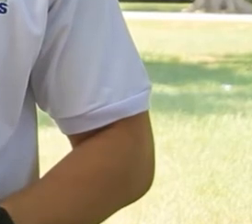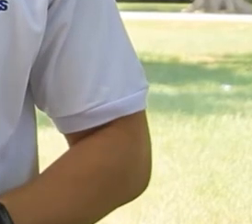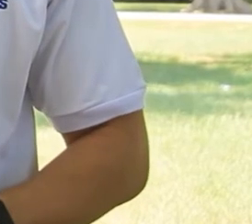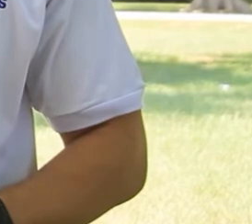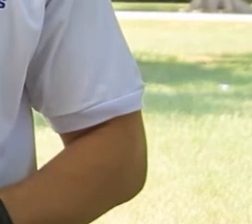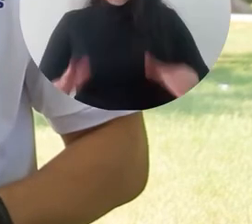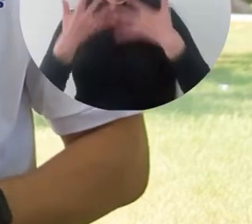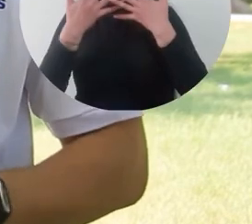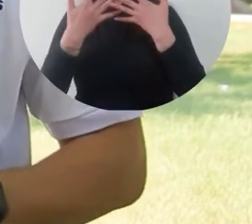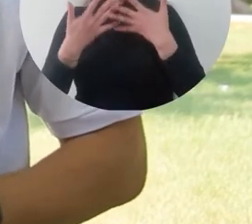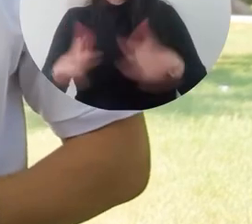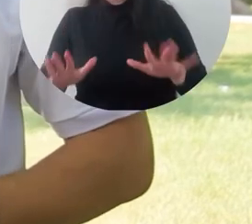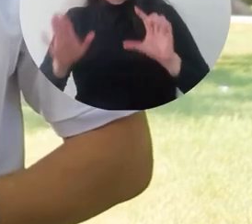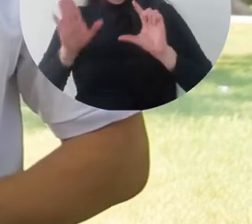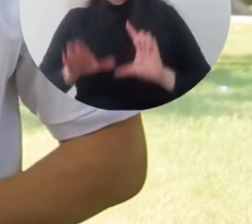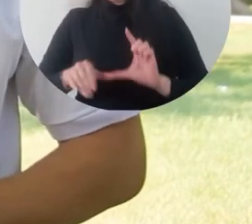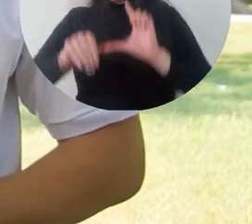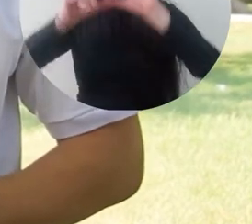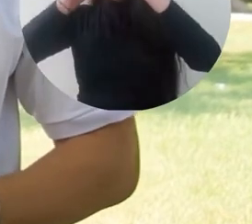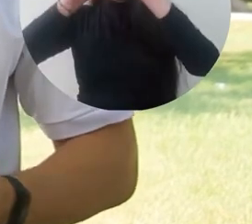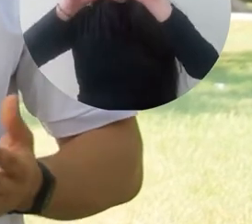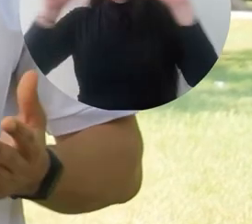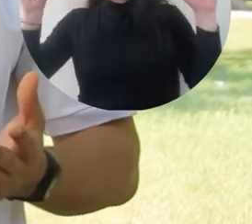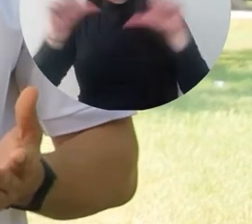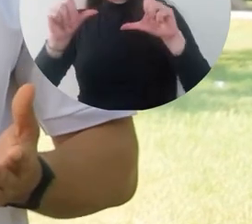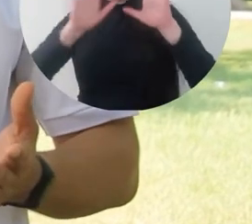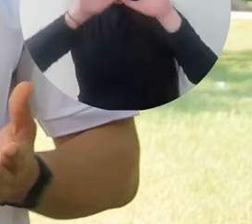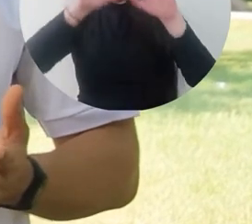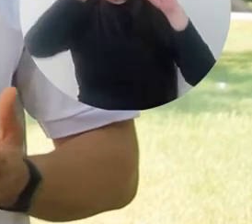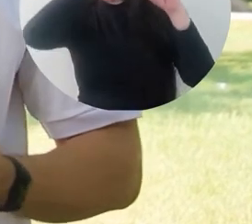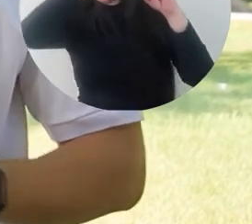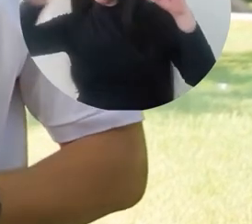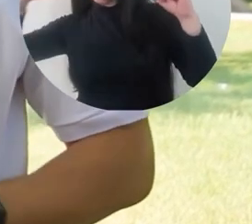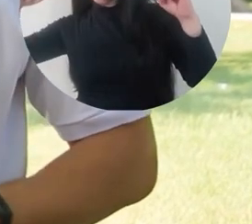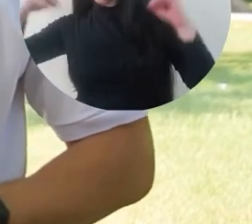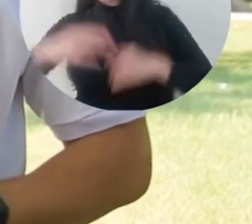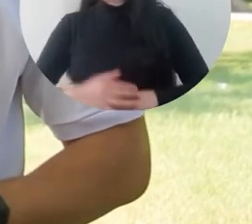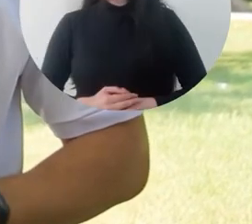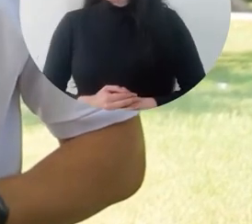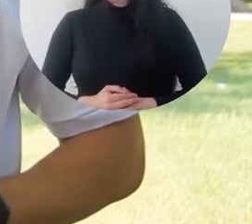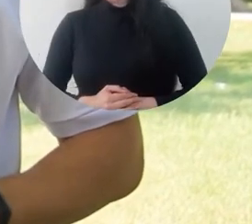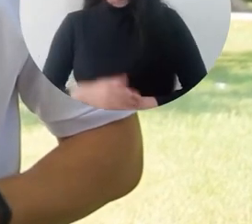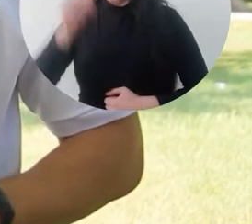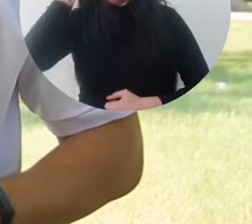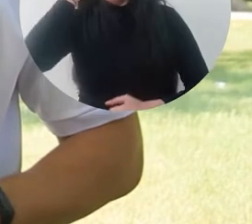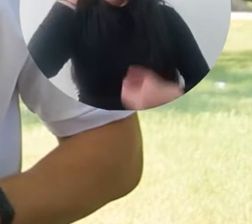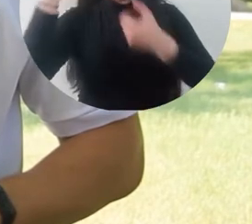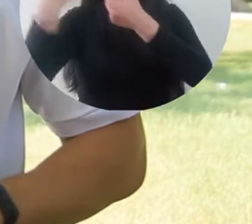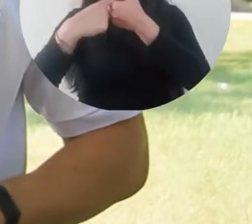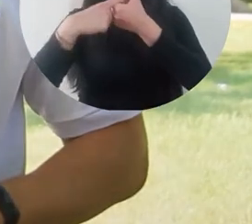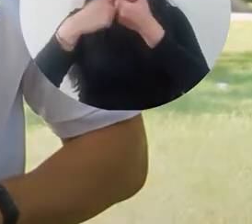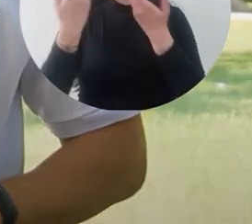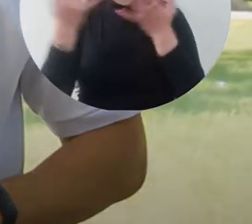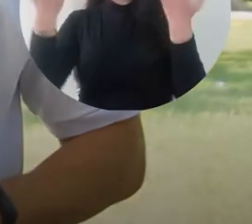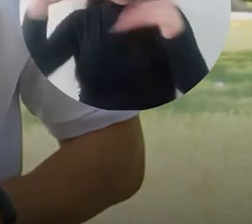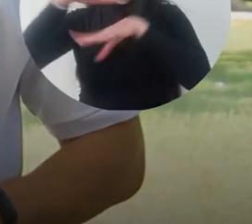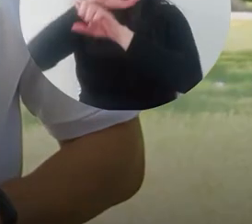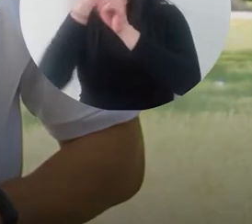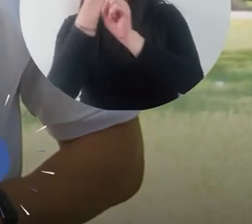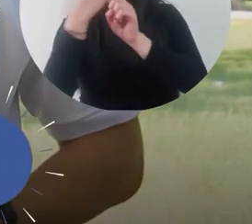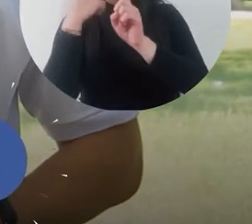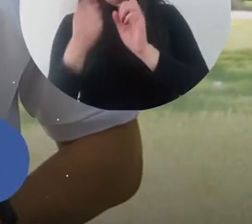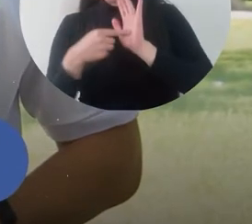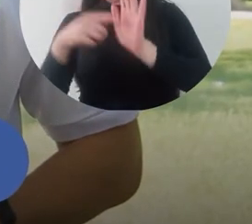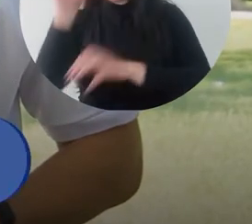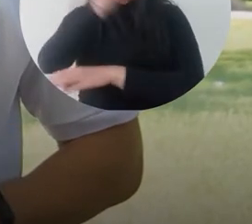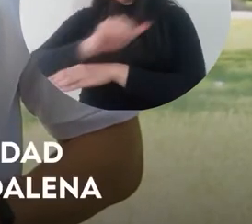Hemos llegado al final del Campus TV programa institucional de la Universidad del Magdalena Recuerden seguirnos en nuestras redes